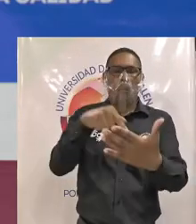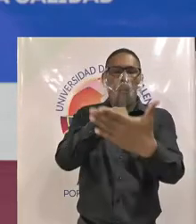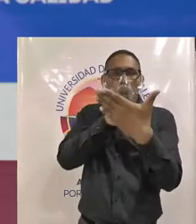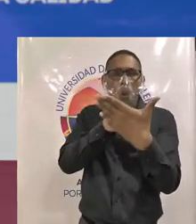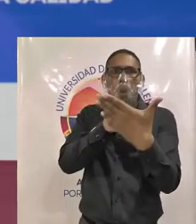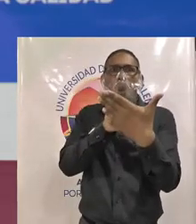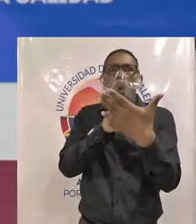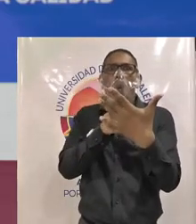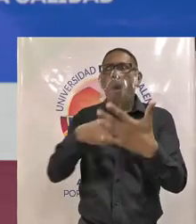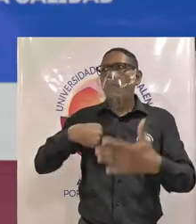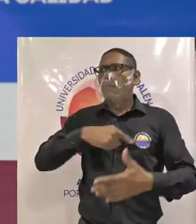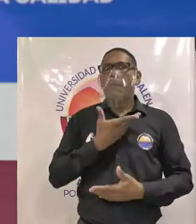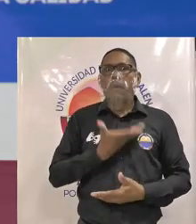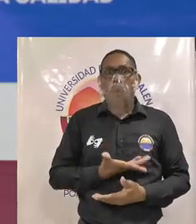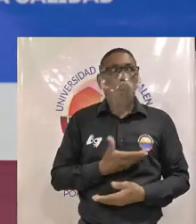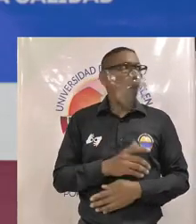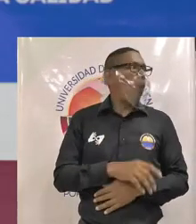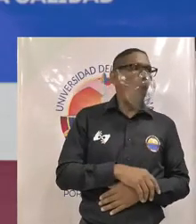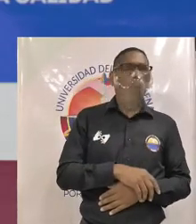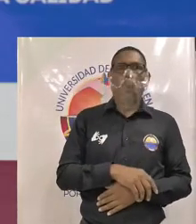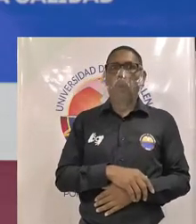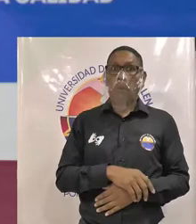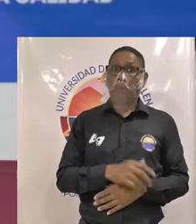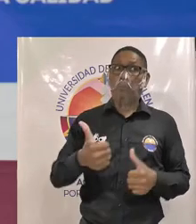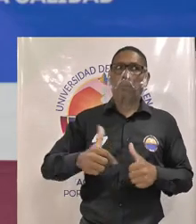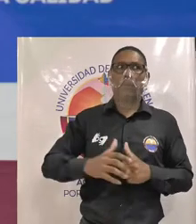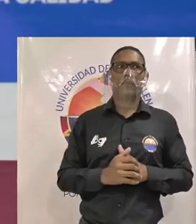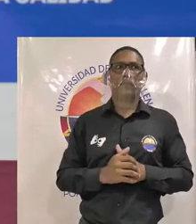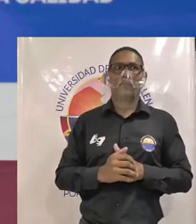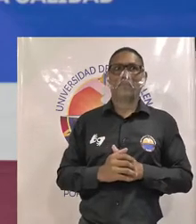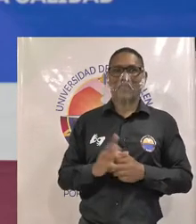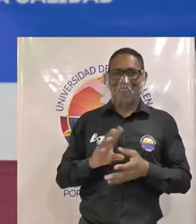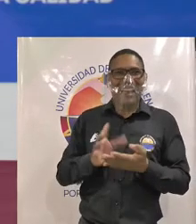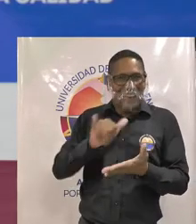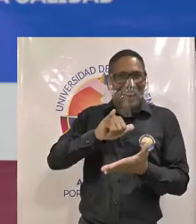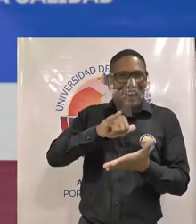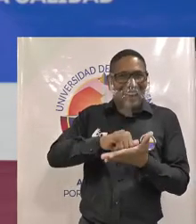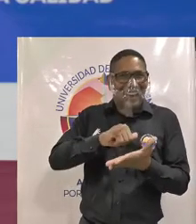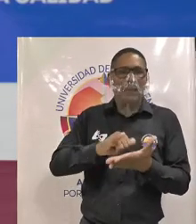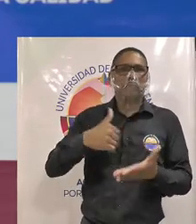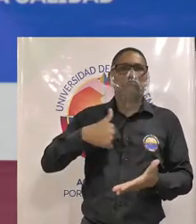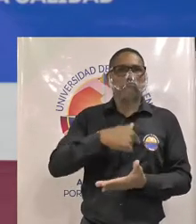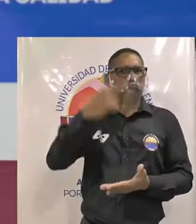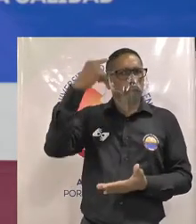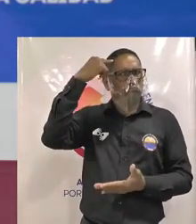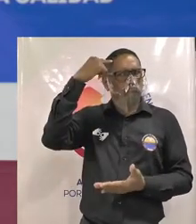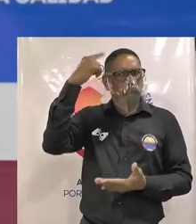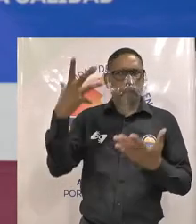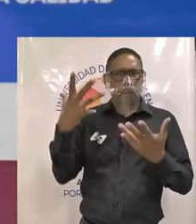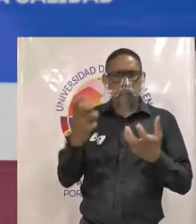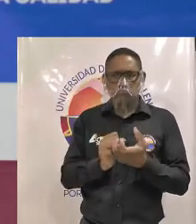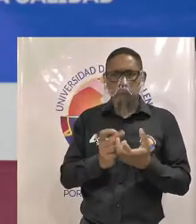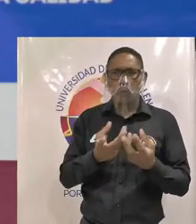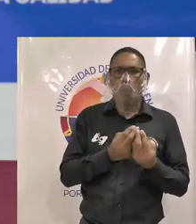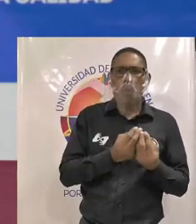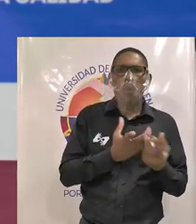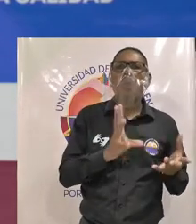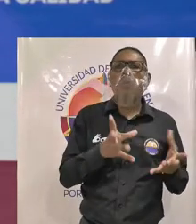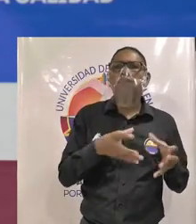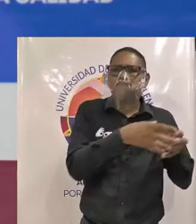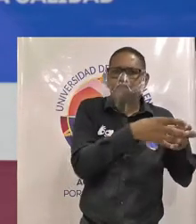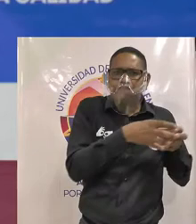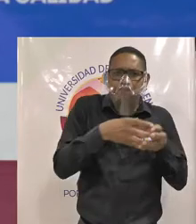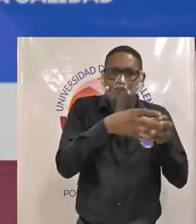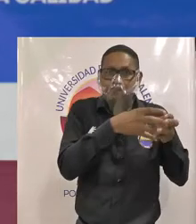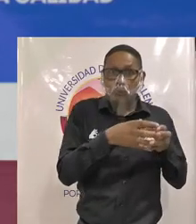que sabe hacer nos sorprendemos entonces en ese sentido pues queremos también impulsar un fondo de bienestar universitario